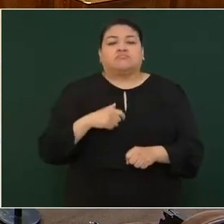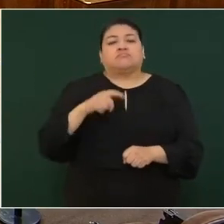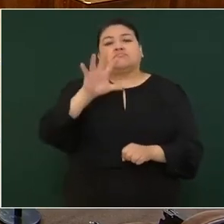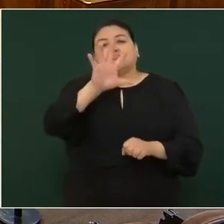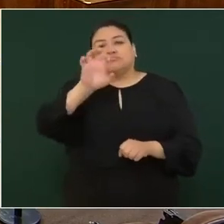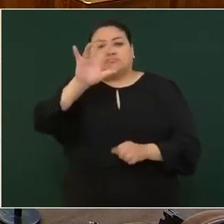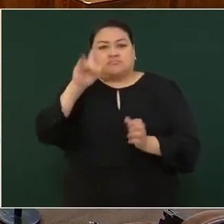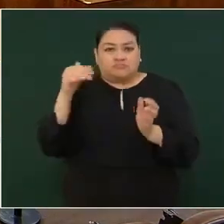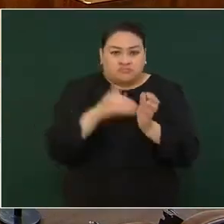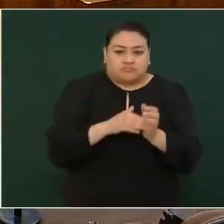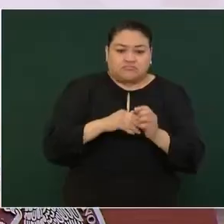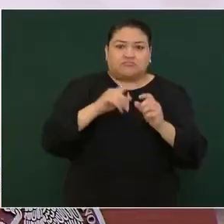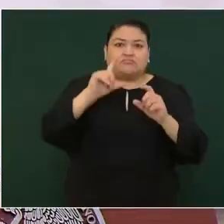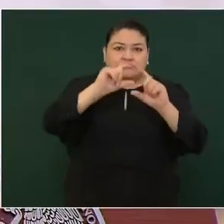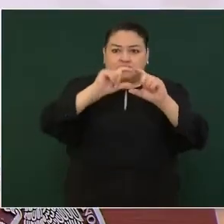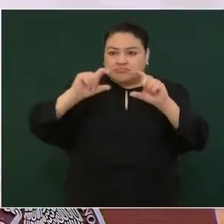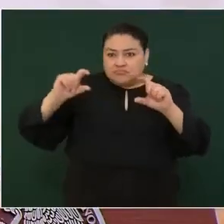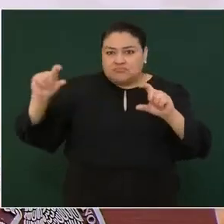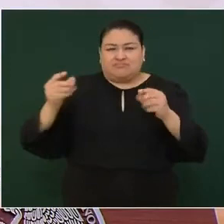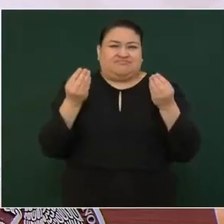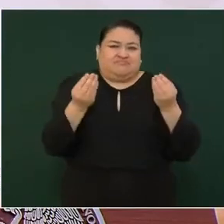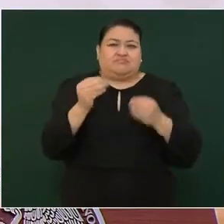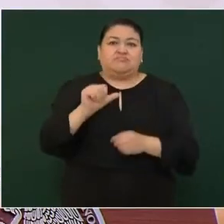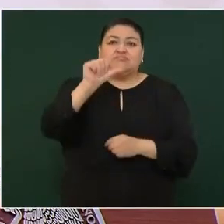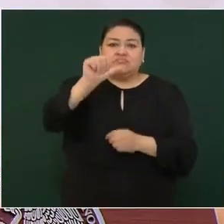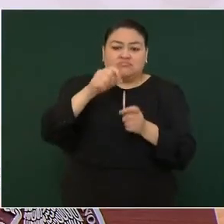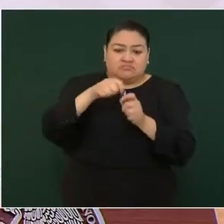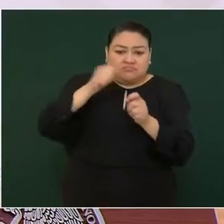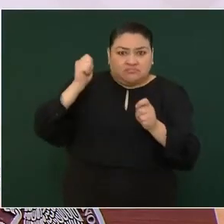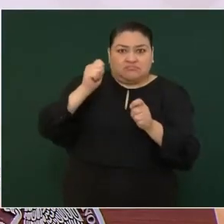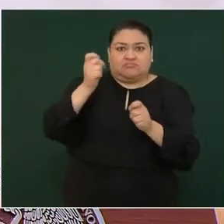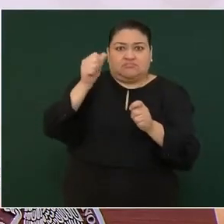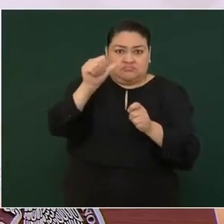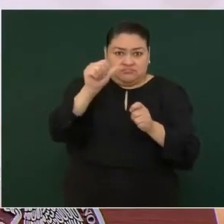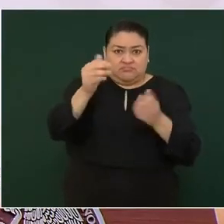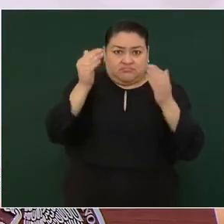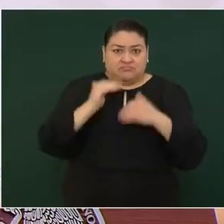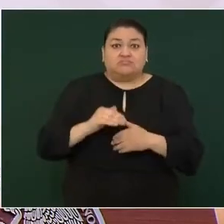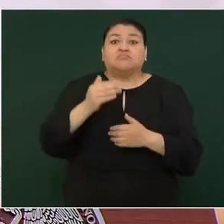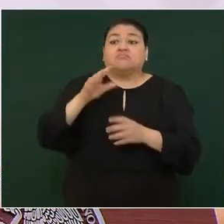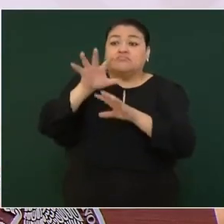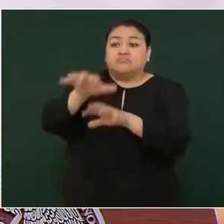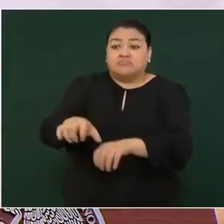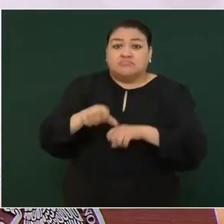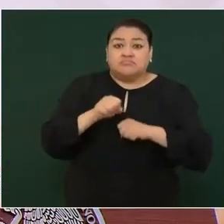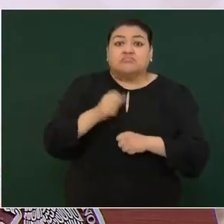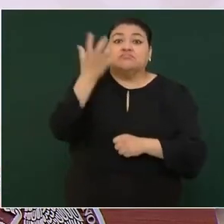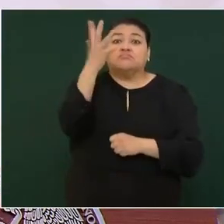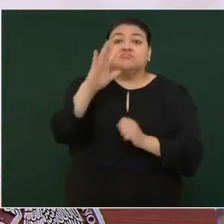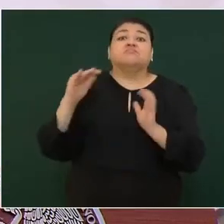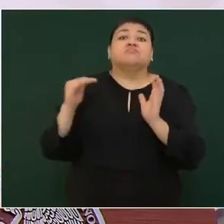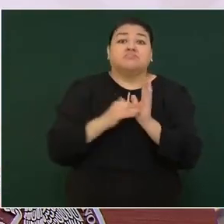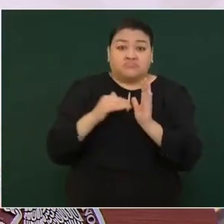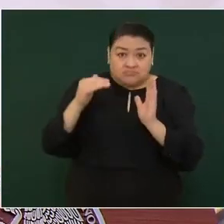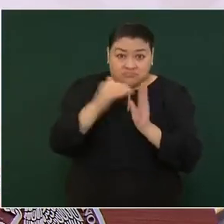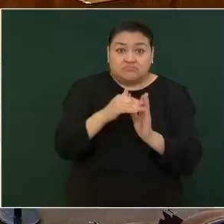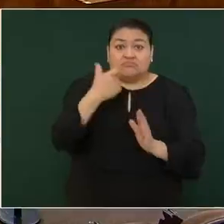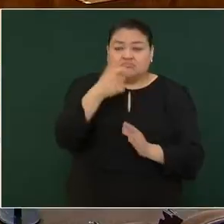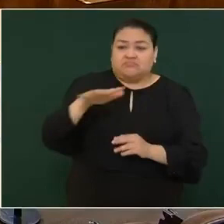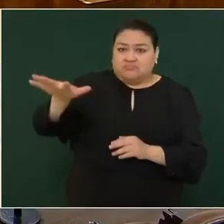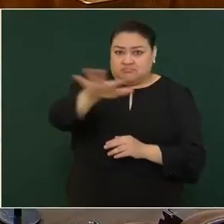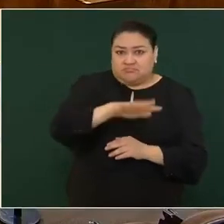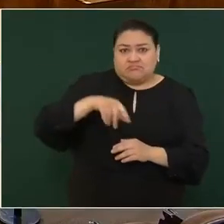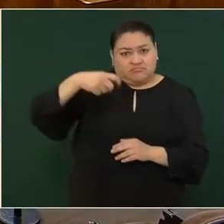14 mil cartuchos, 16 granadas, 10 millones de pesos asegurados a la delincuencia organizada,